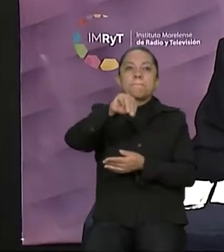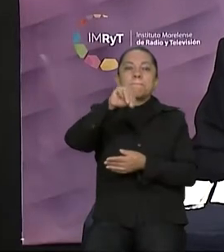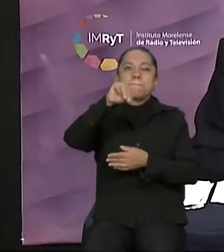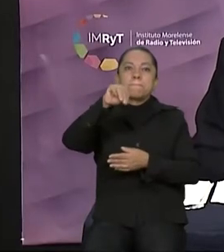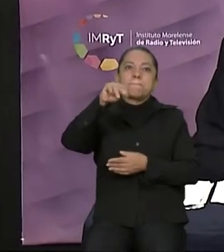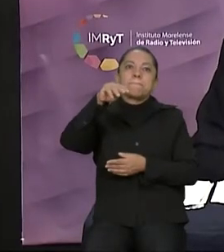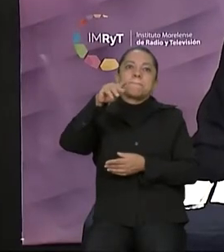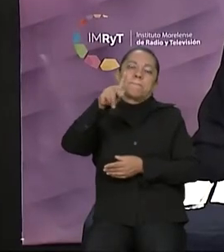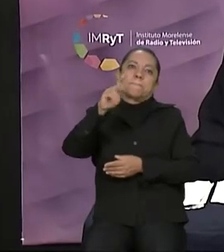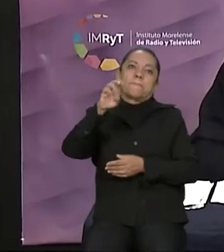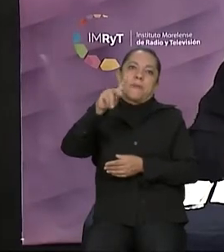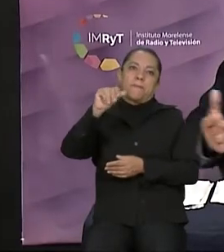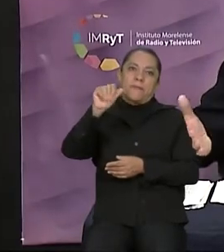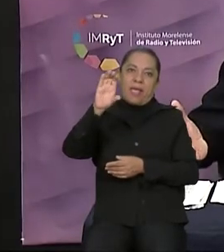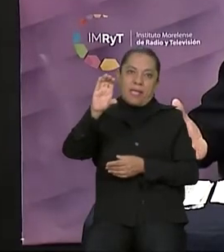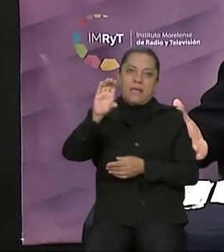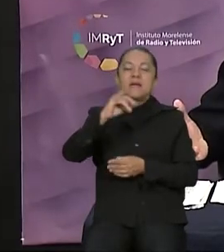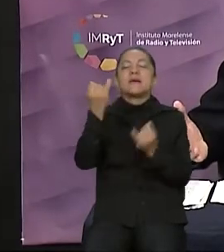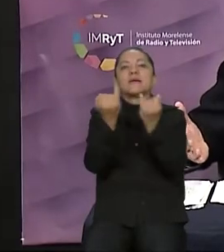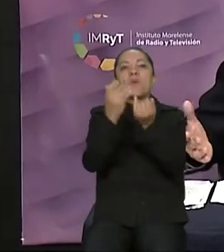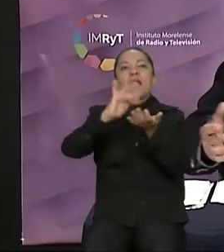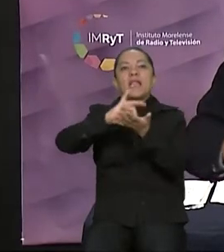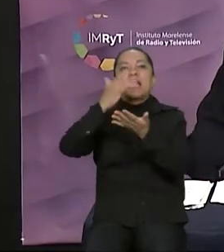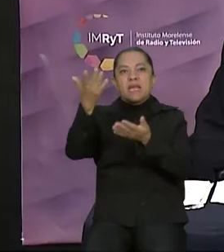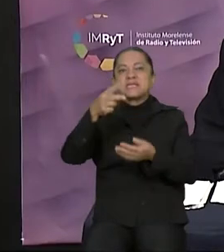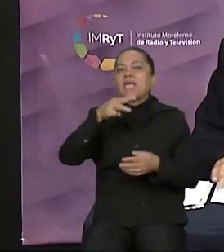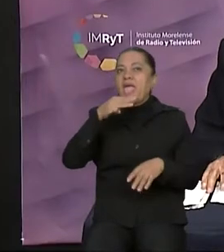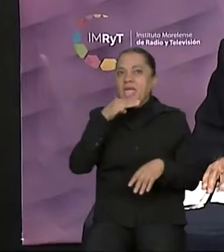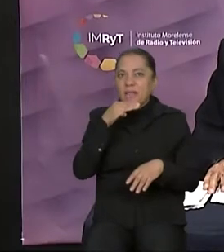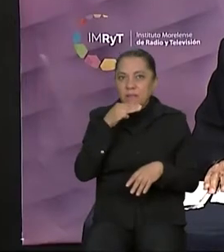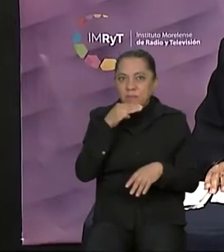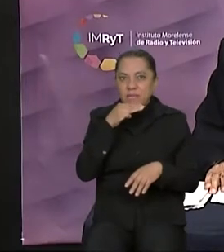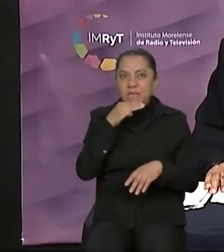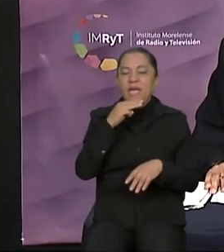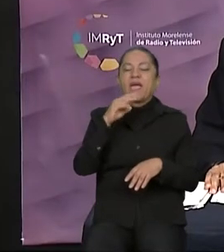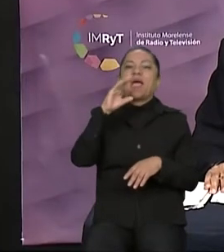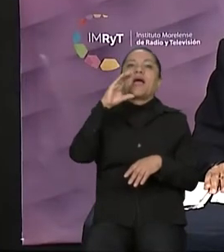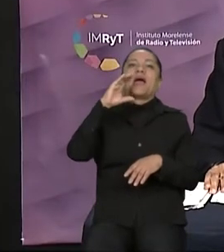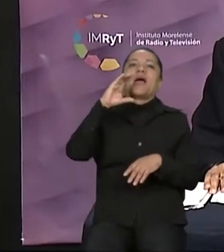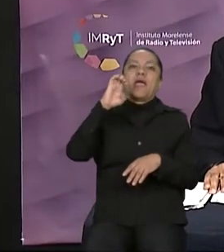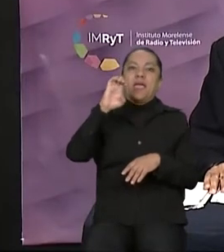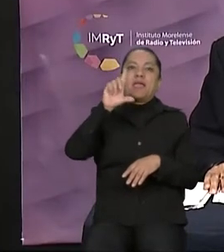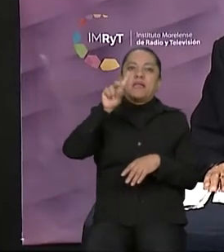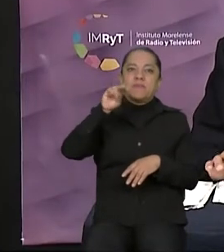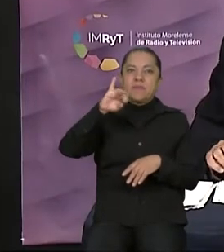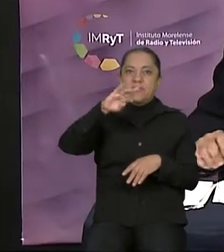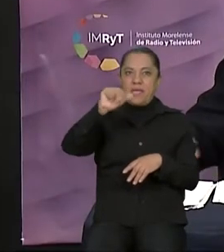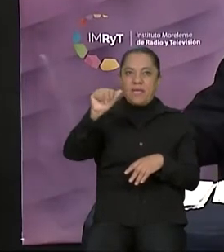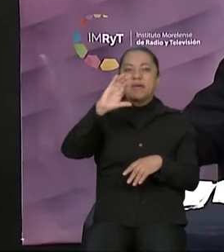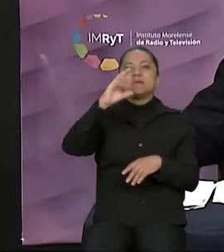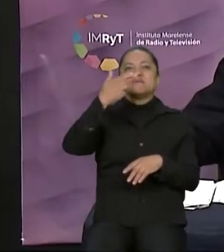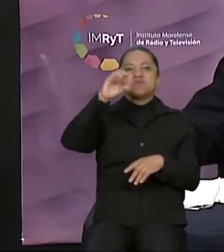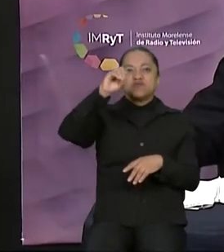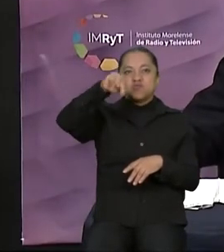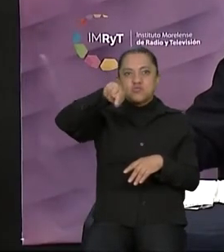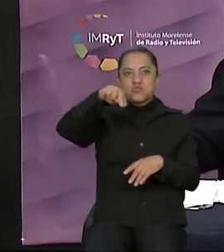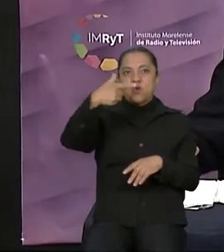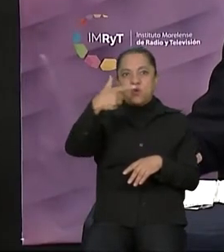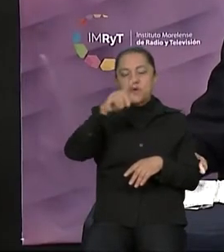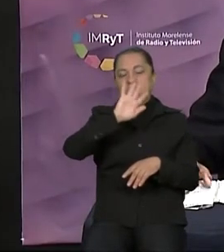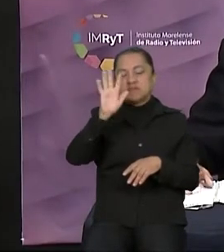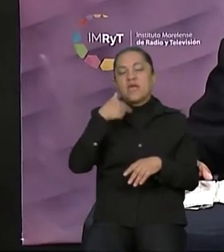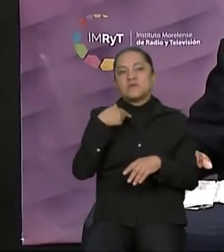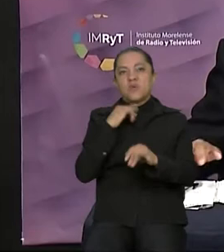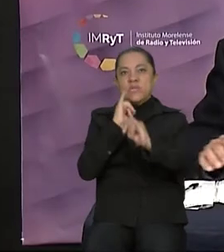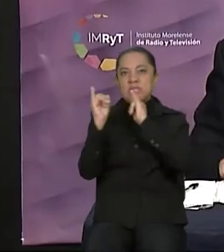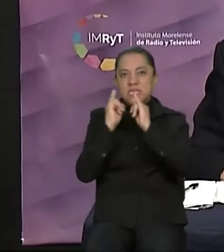lenguaje de señas mexicano en materia de inclusión, para que también quienes estén siguiendo la transmisión por televisión puedan acceder a lo que aquí se